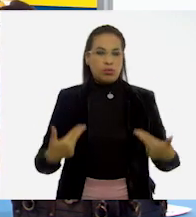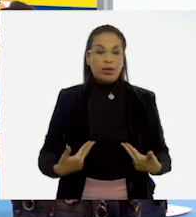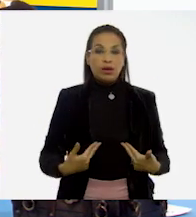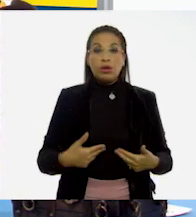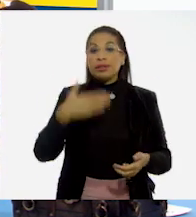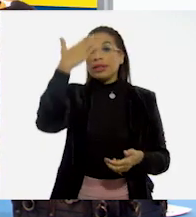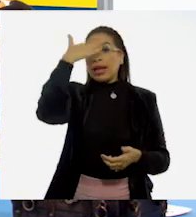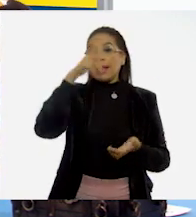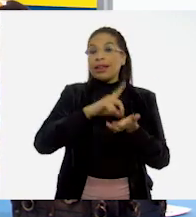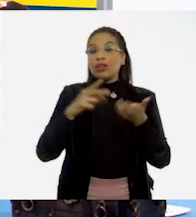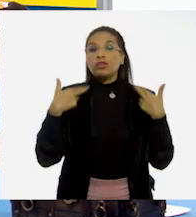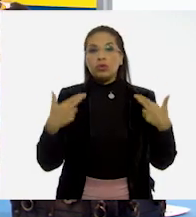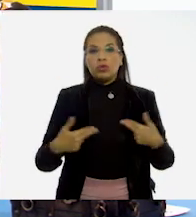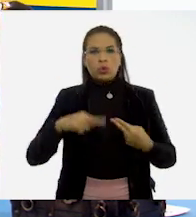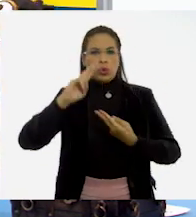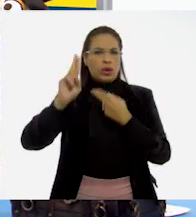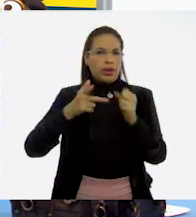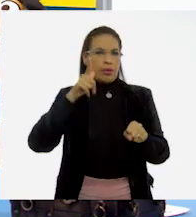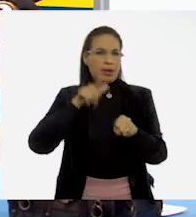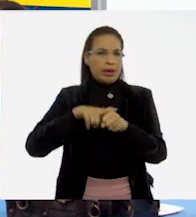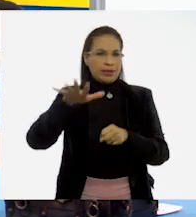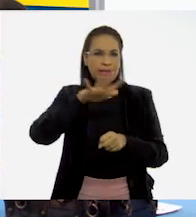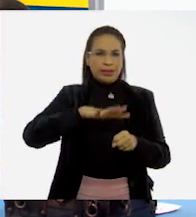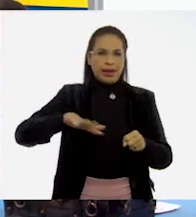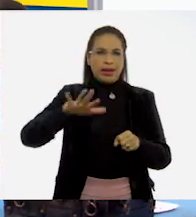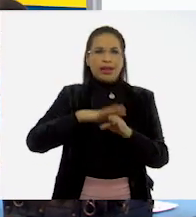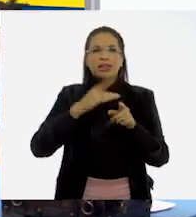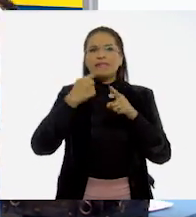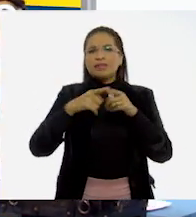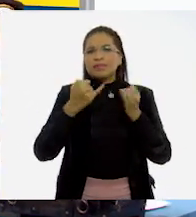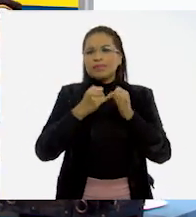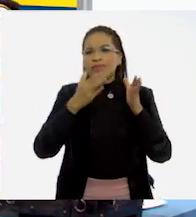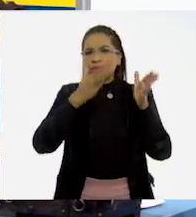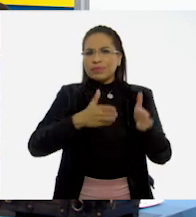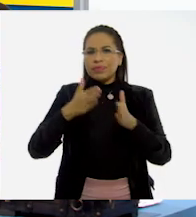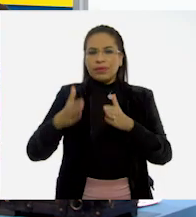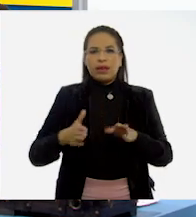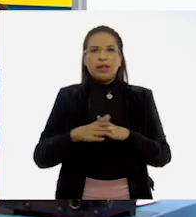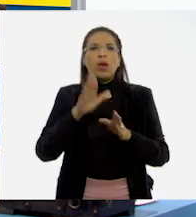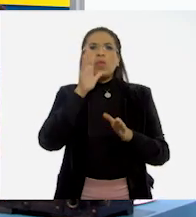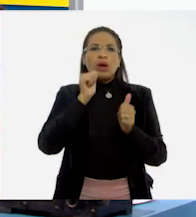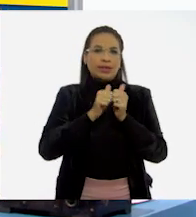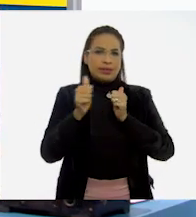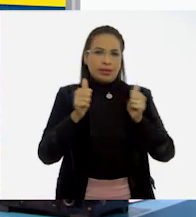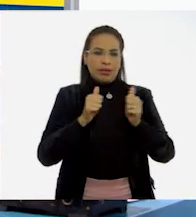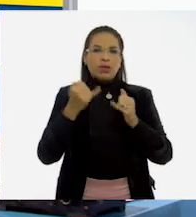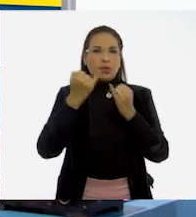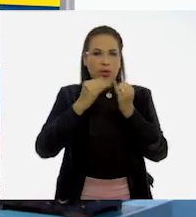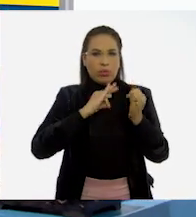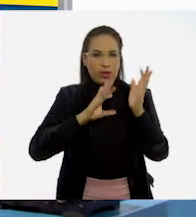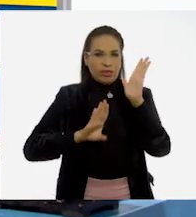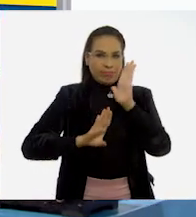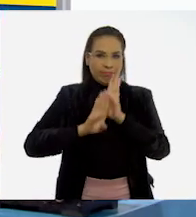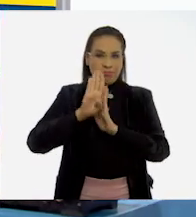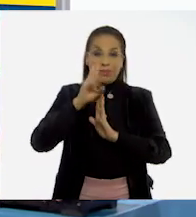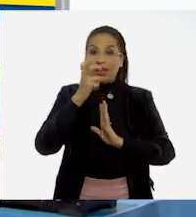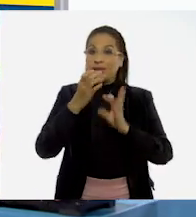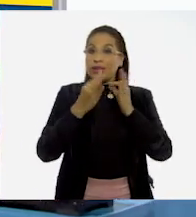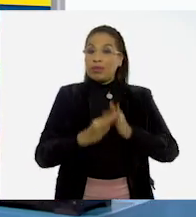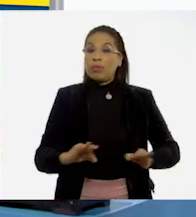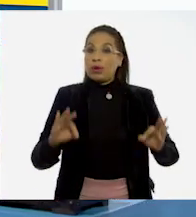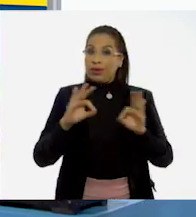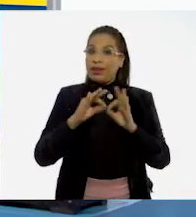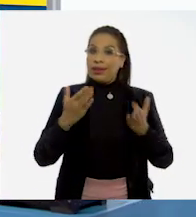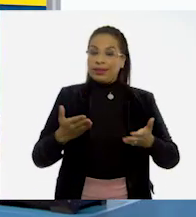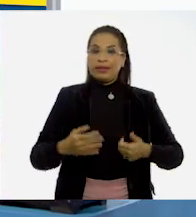derechos humanos son universales, interdependientes e indivisibles y progresivos también, eso es algo muy importante,